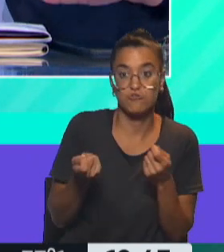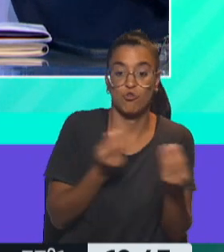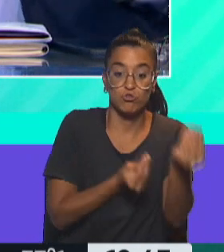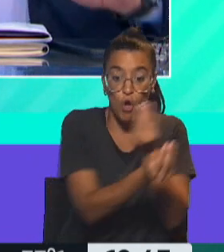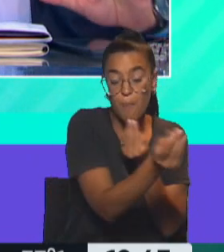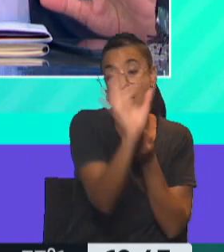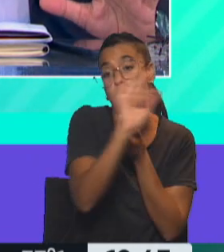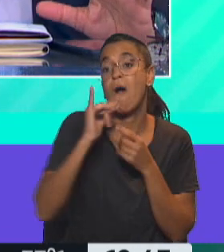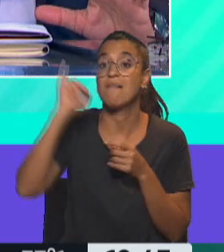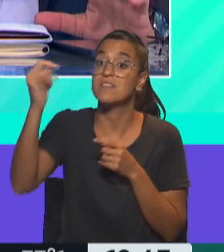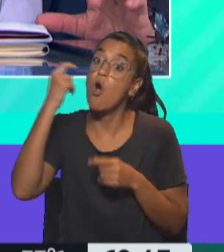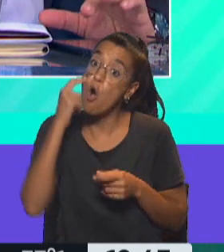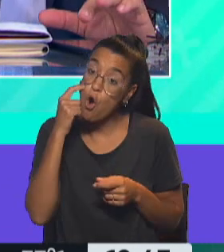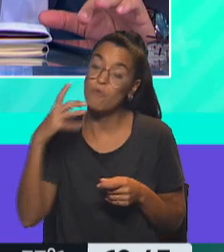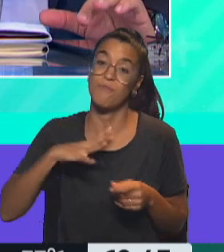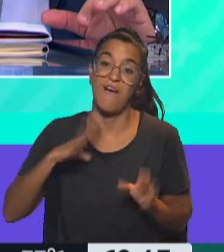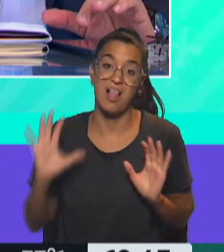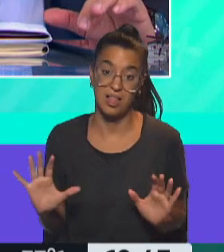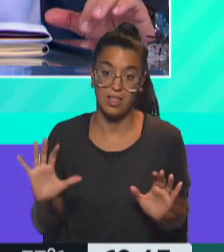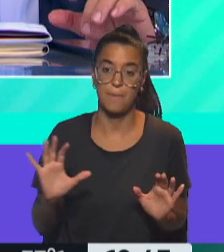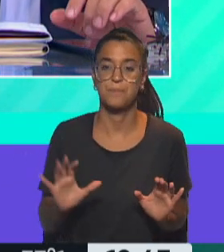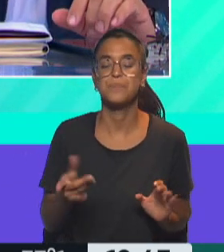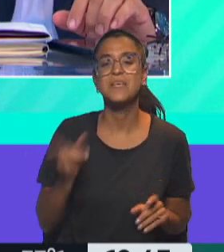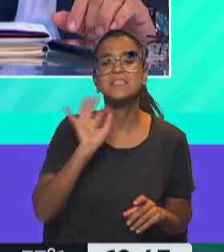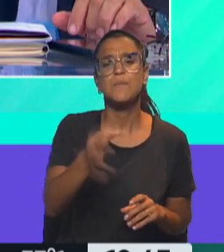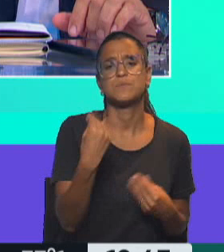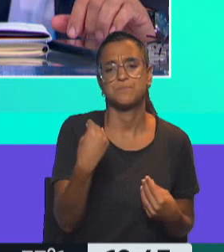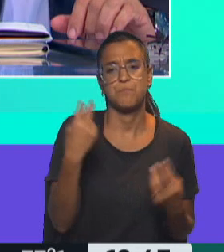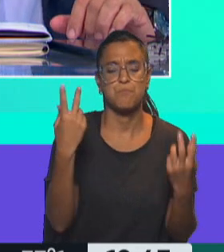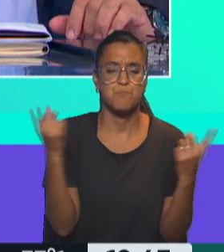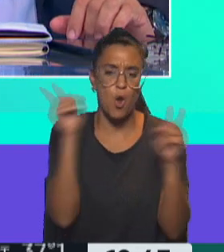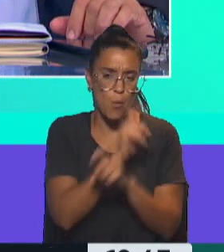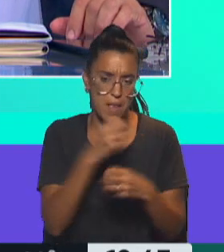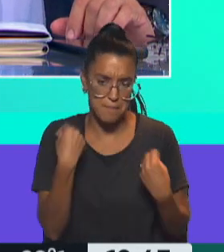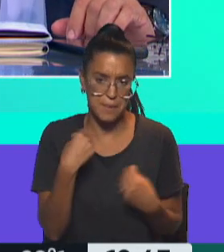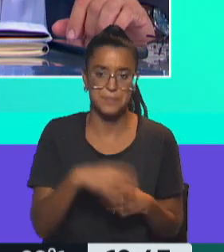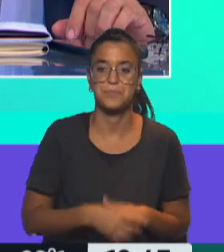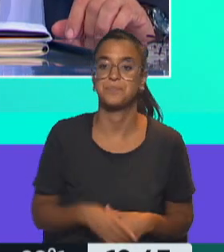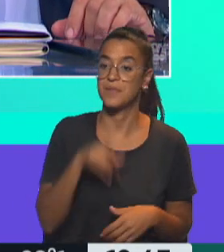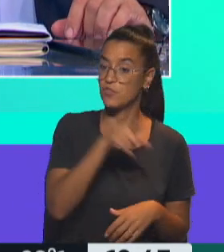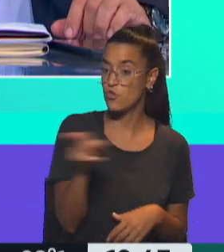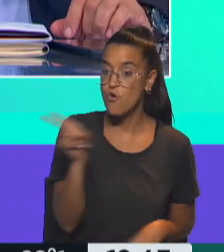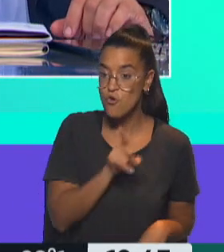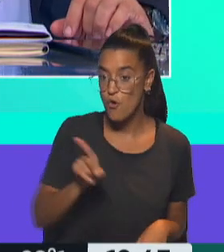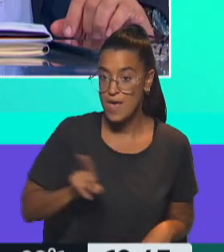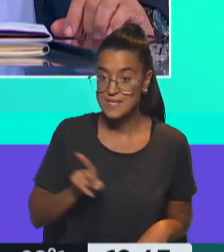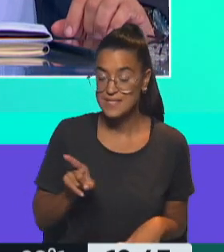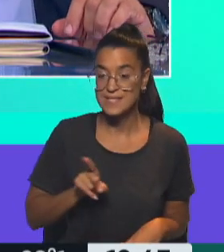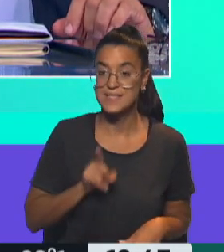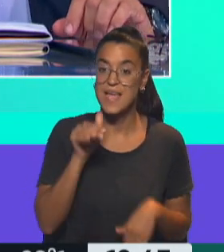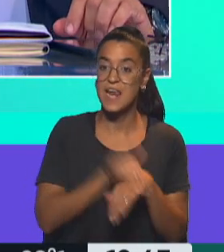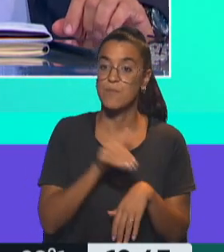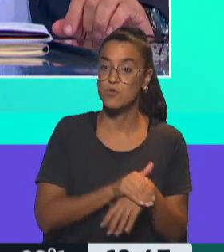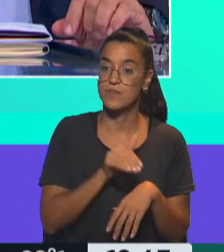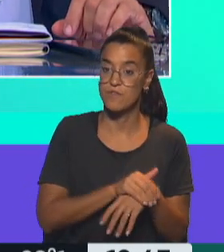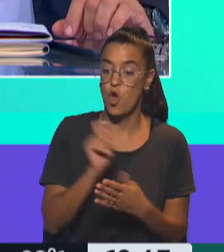cuidado con este producto que va a faltar. El problema, ¿sabés cuál es, Silvia, de origen? Es que estos no son compromisos,